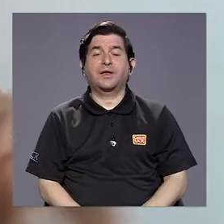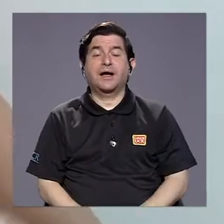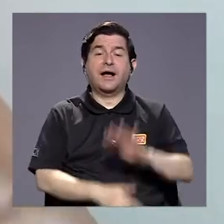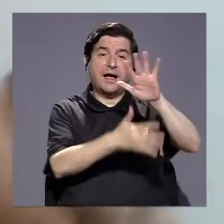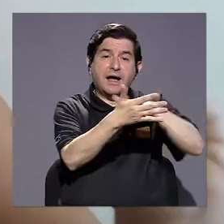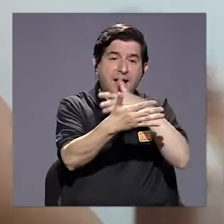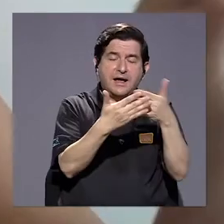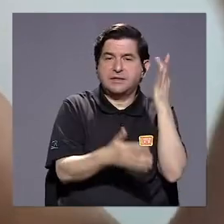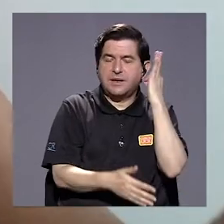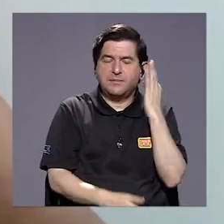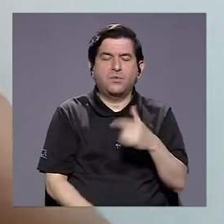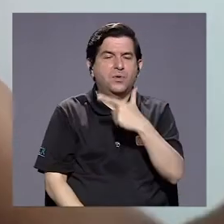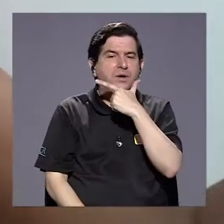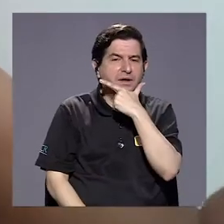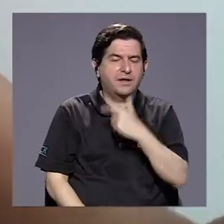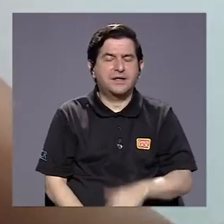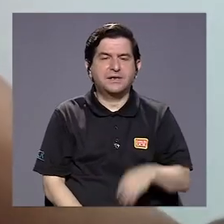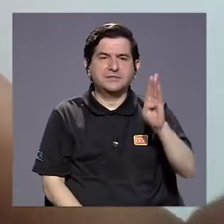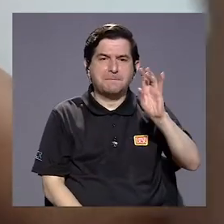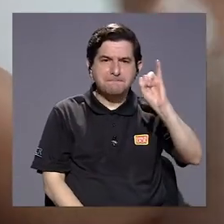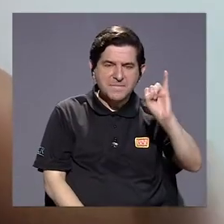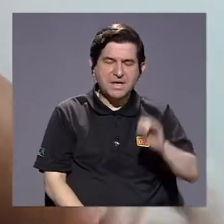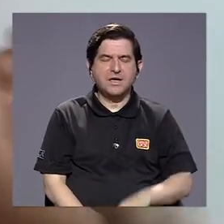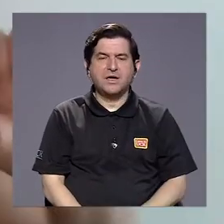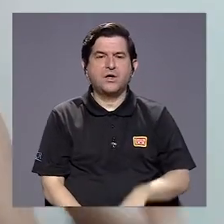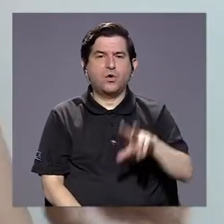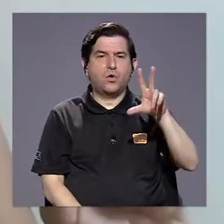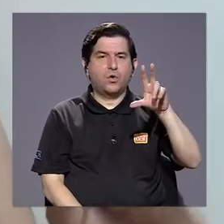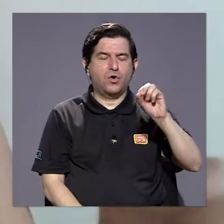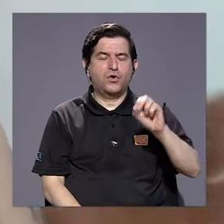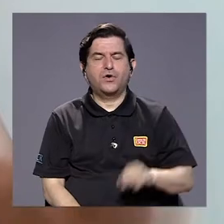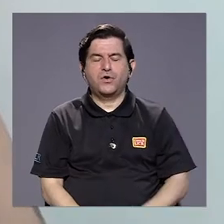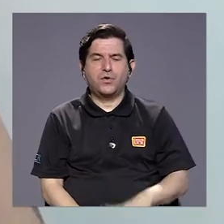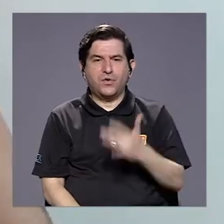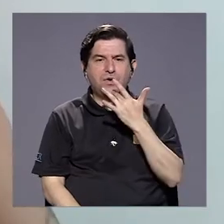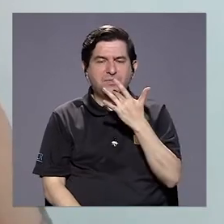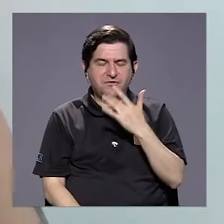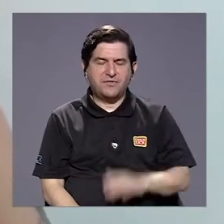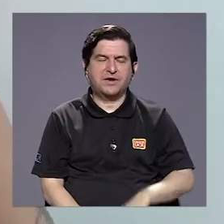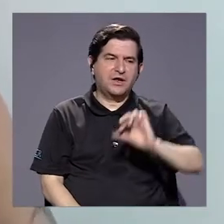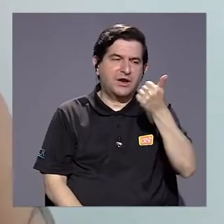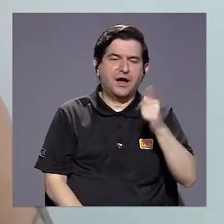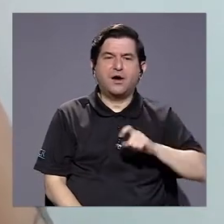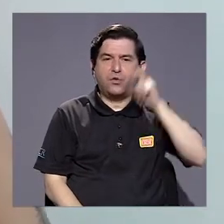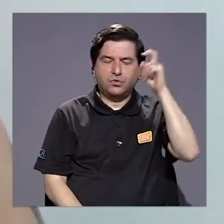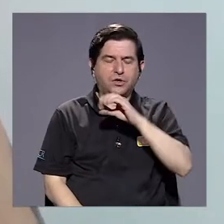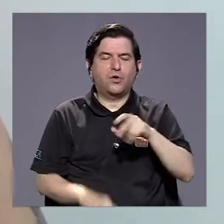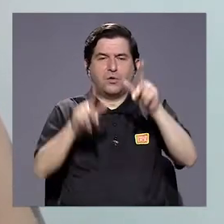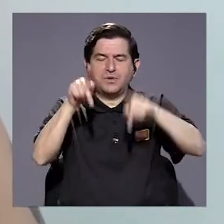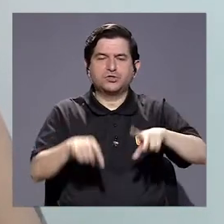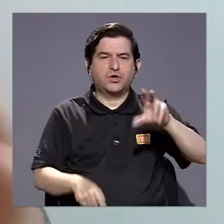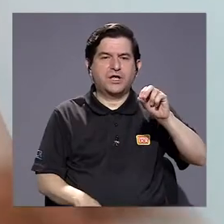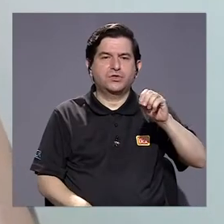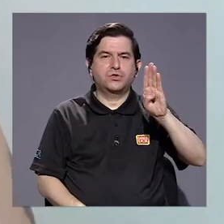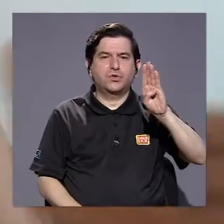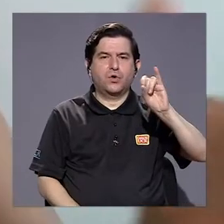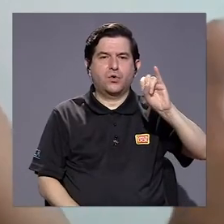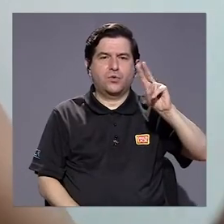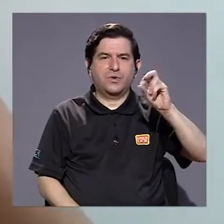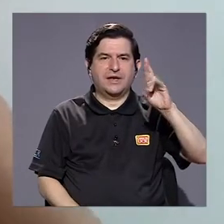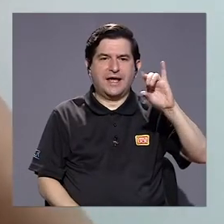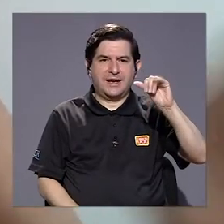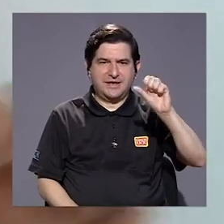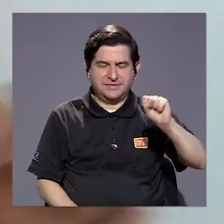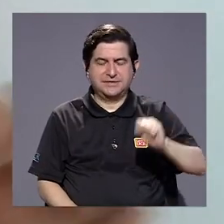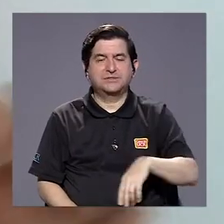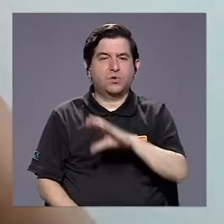está la agenda de mujeres lesbianas, bisexuales y no heterosexuales. Está la agenda de los grupos de personas no binarias. Están las